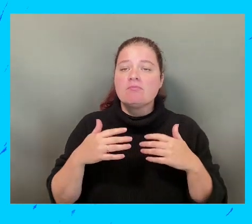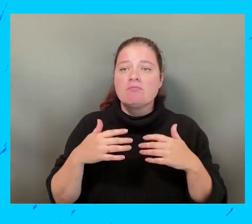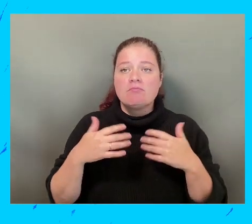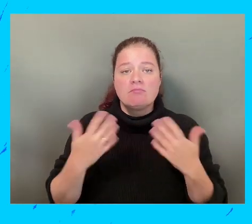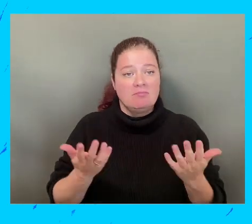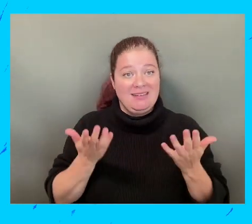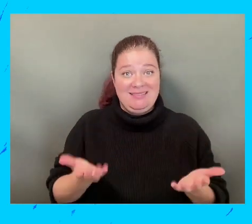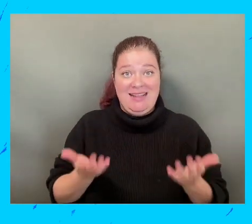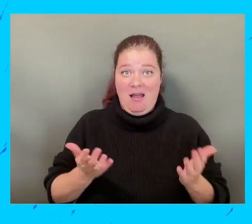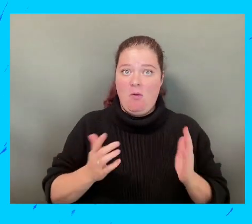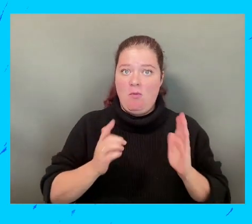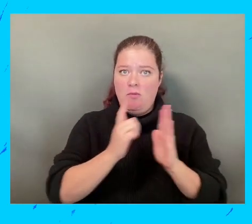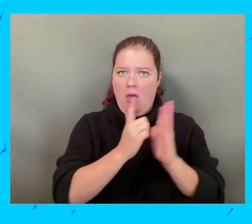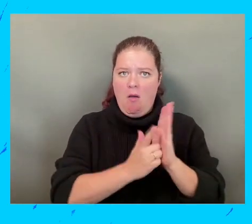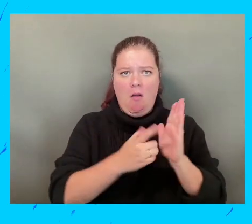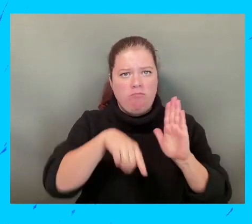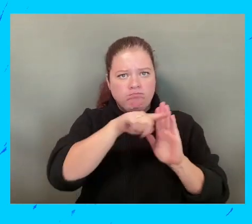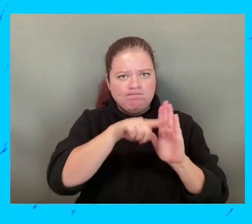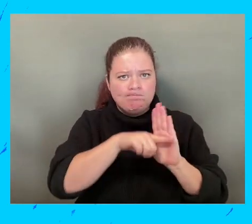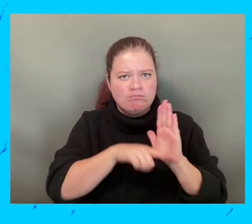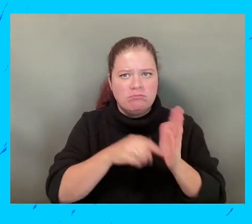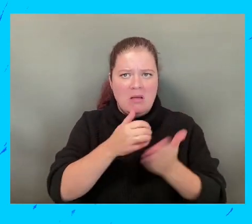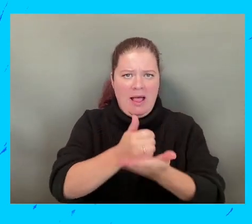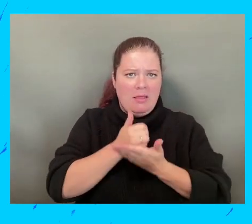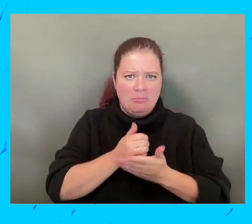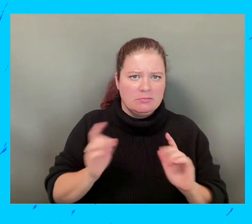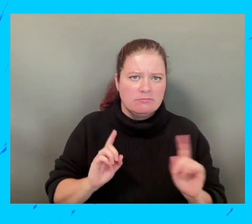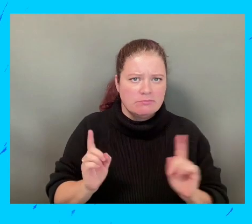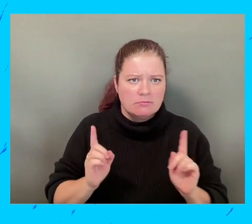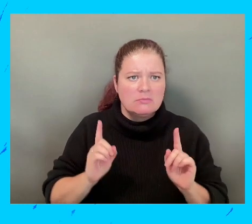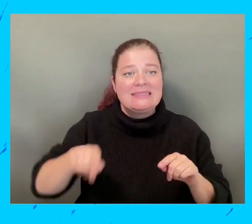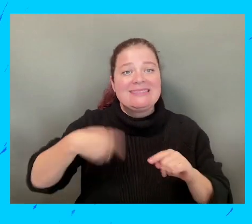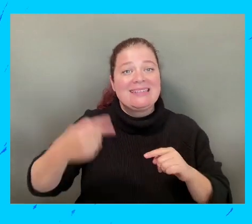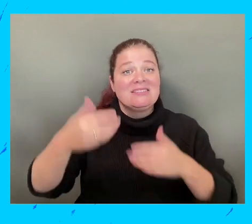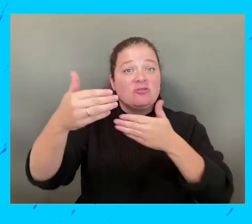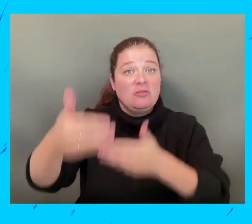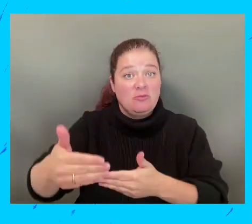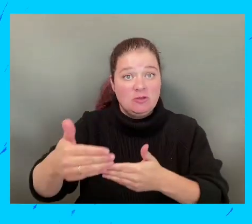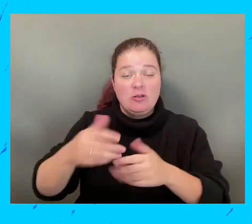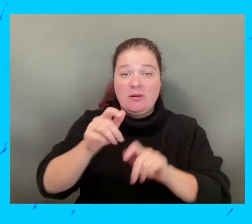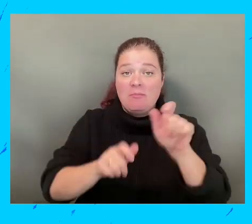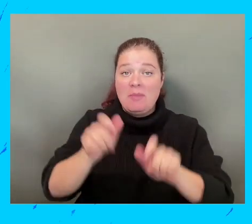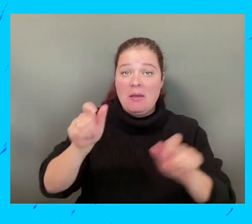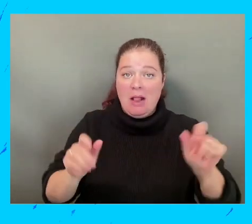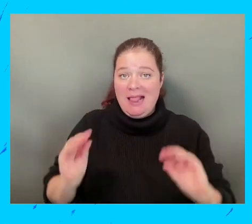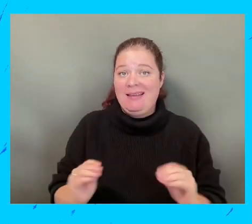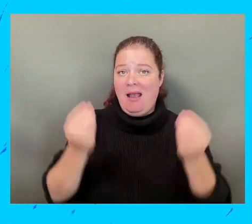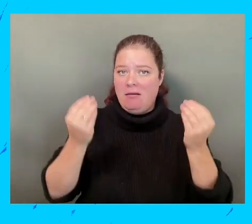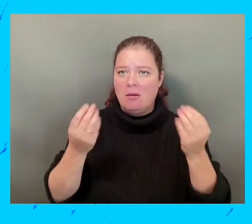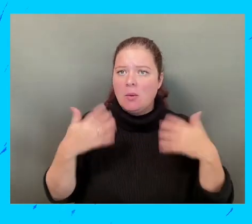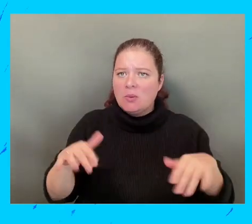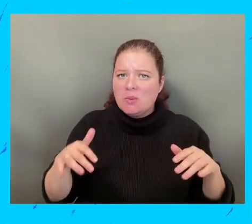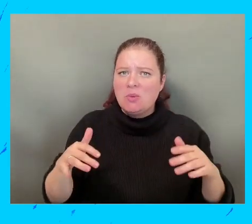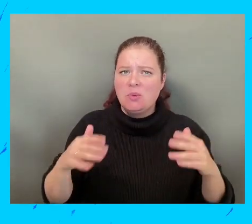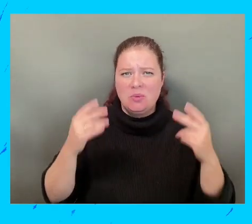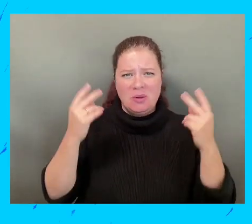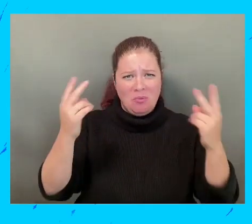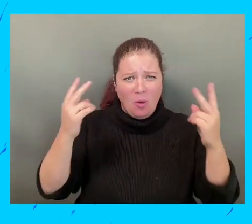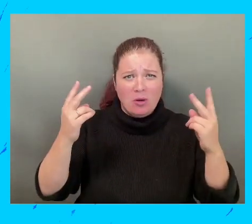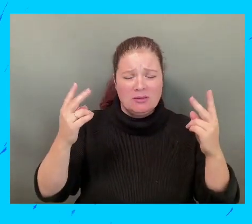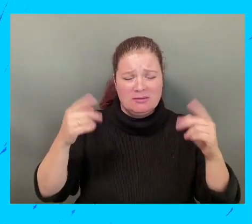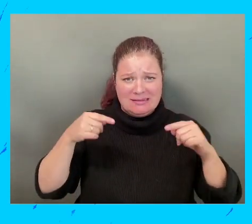los a o los ayudan no nos pasan para las próximas